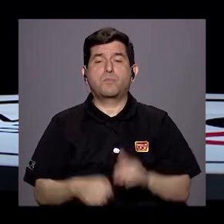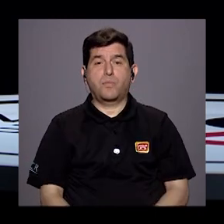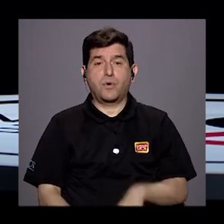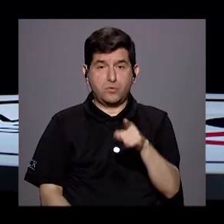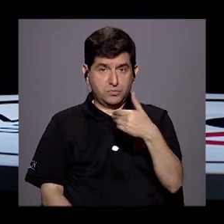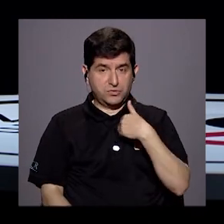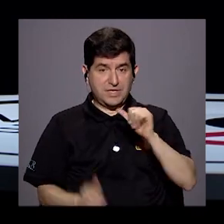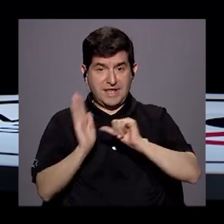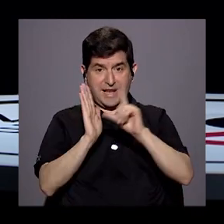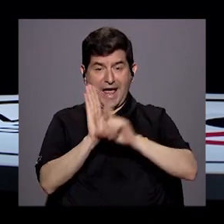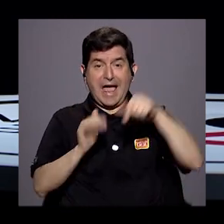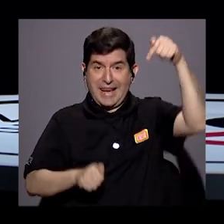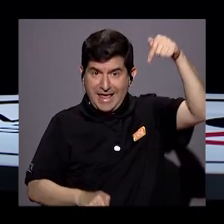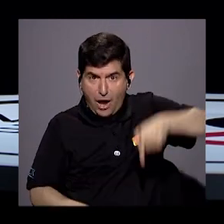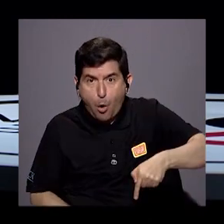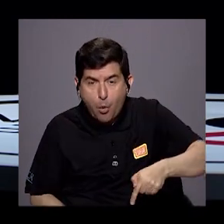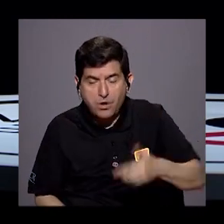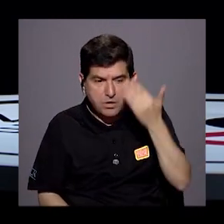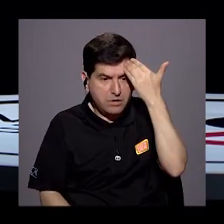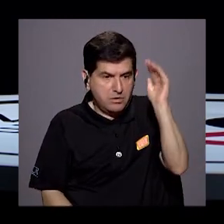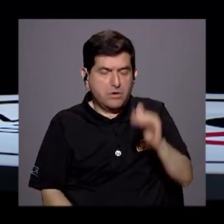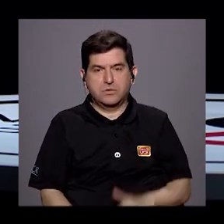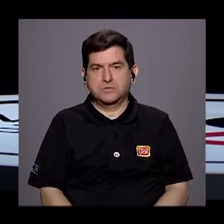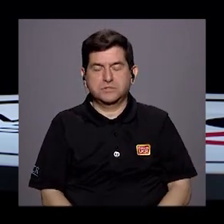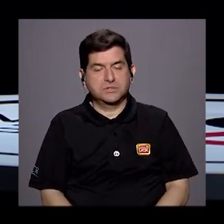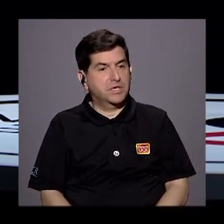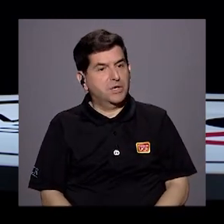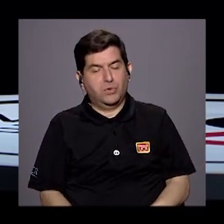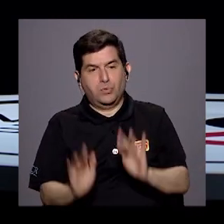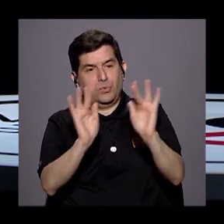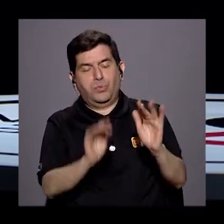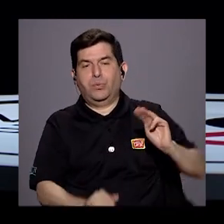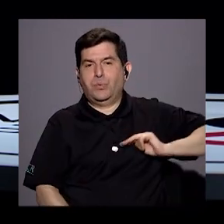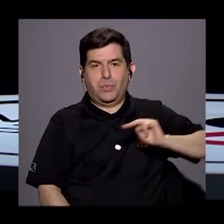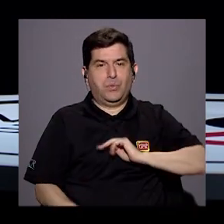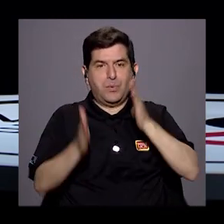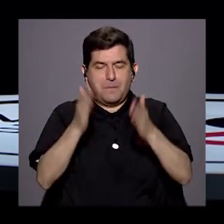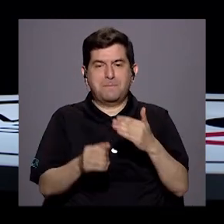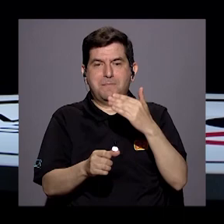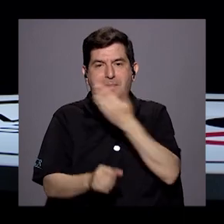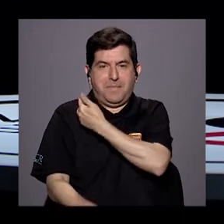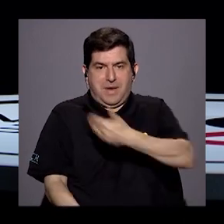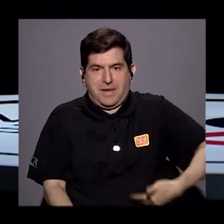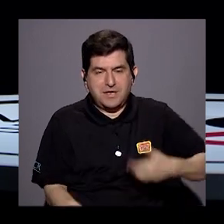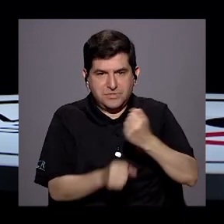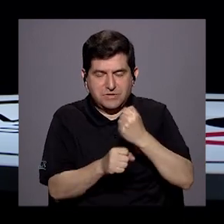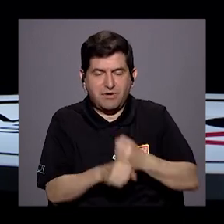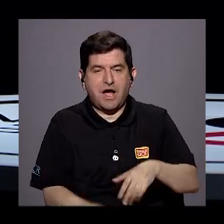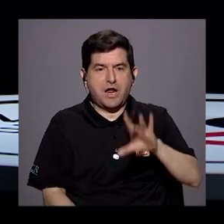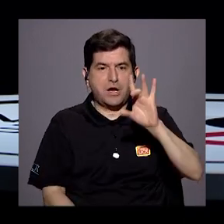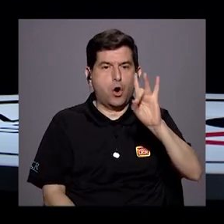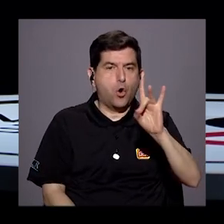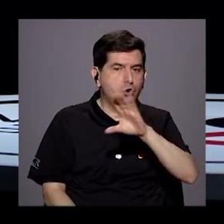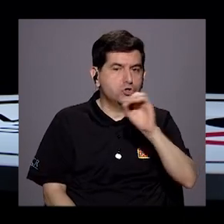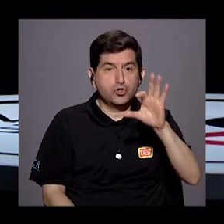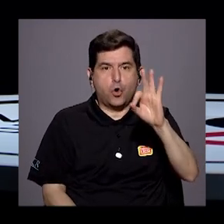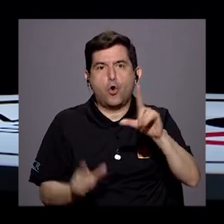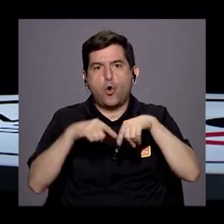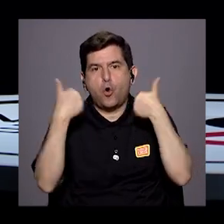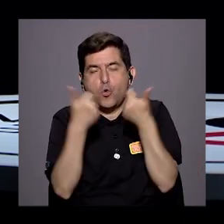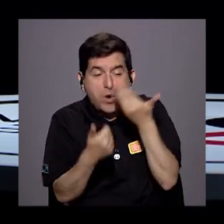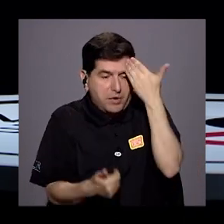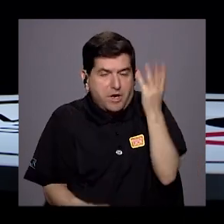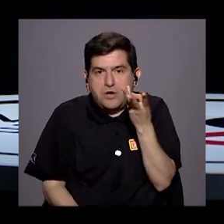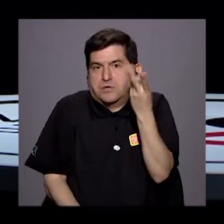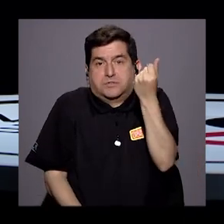Entonces, usted tiene hoy una asamblea legislativa, que yo no sé cómo el pobre ministro de la Presidencia puede trabajar, de ocho fracciones o nueve, ya no sé